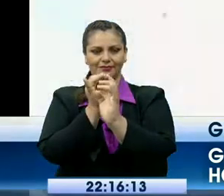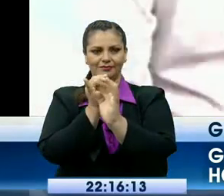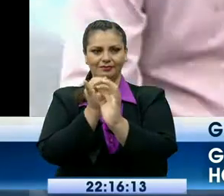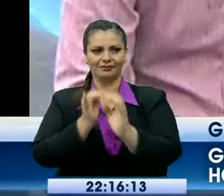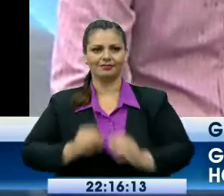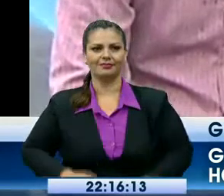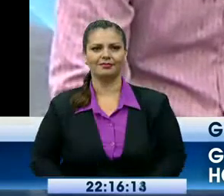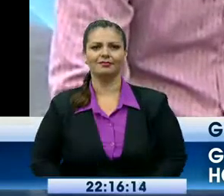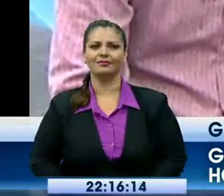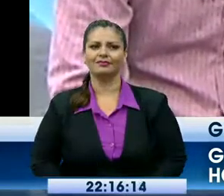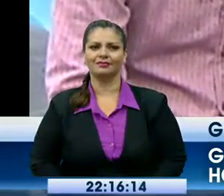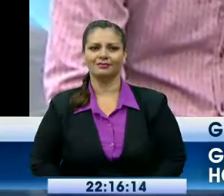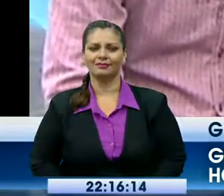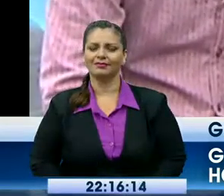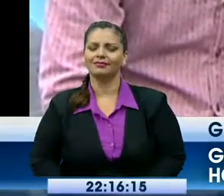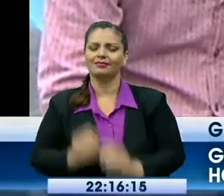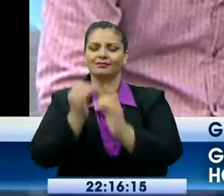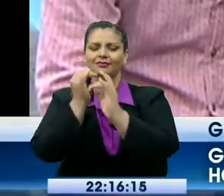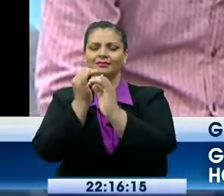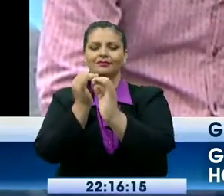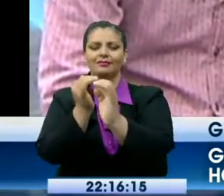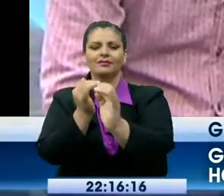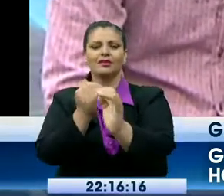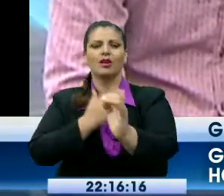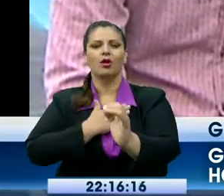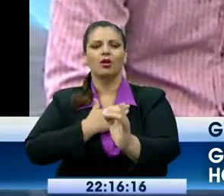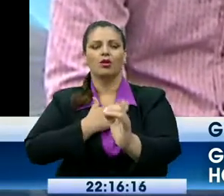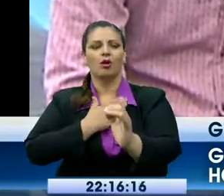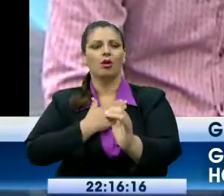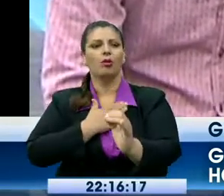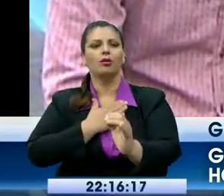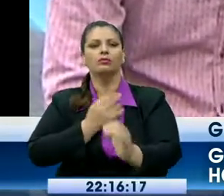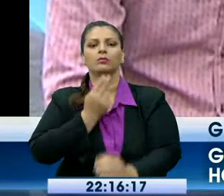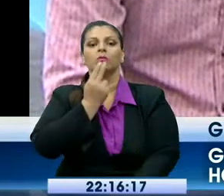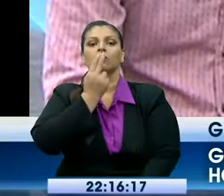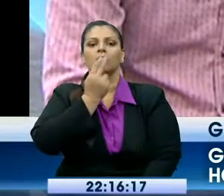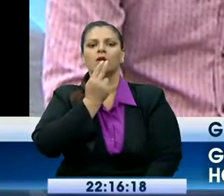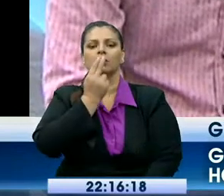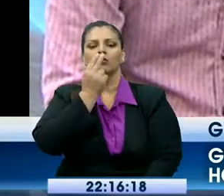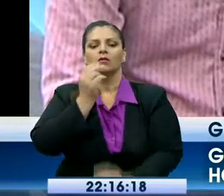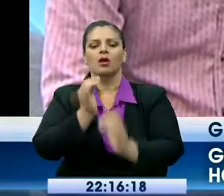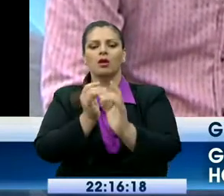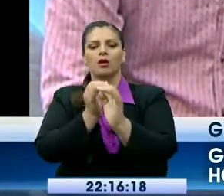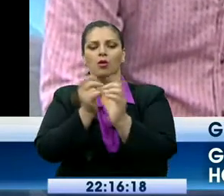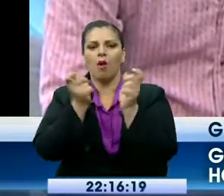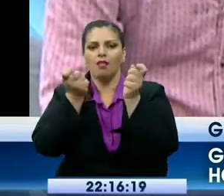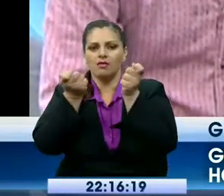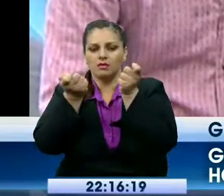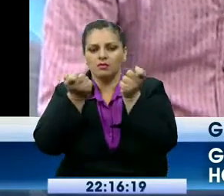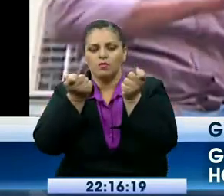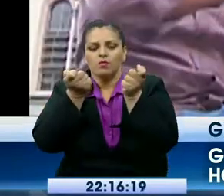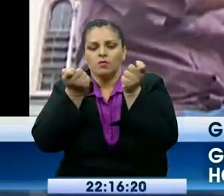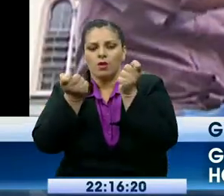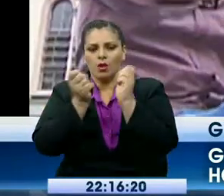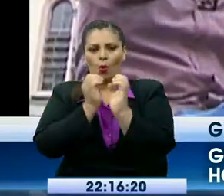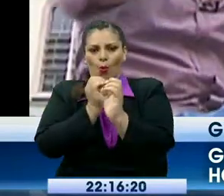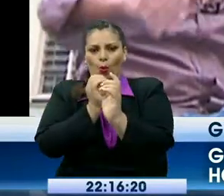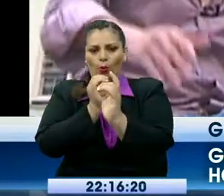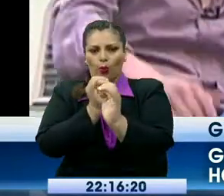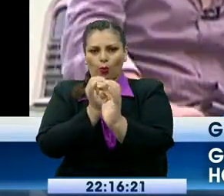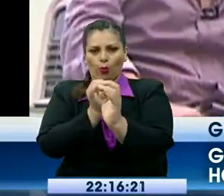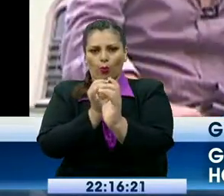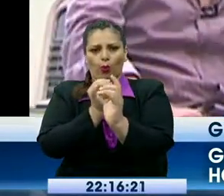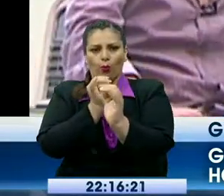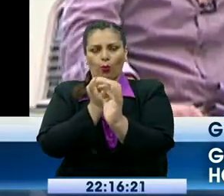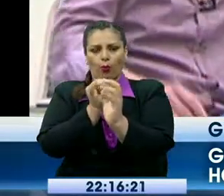¿La flauta es la extensión del aliento o del alma de Carlos Flavio? Yo estoy completamente sin pensarlo,